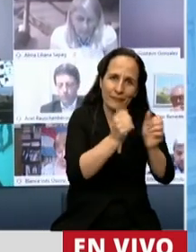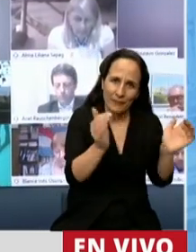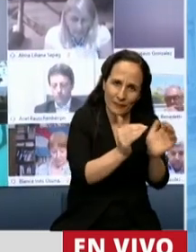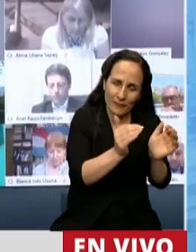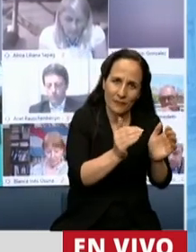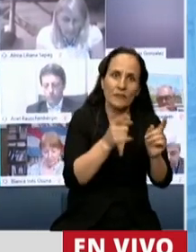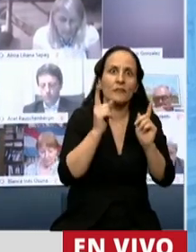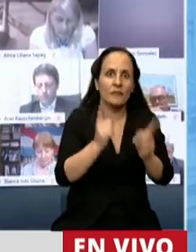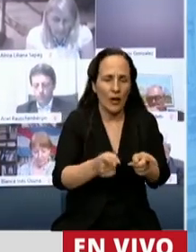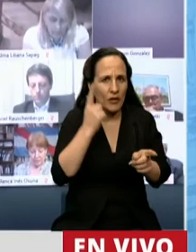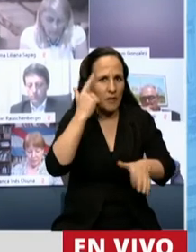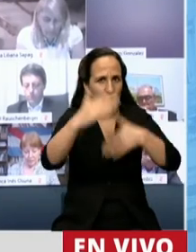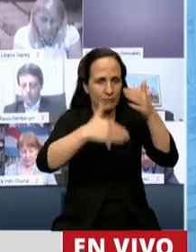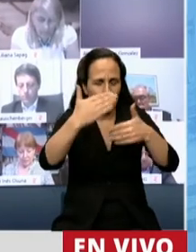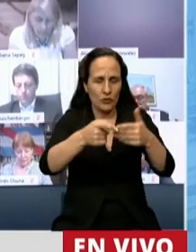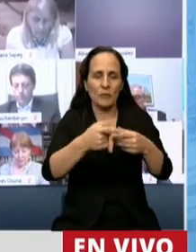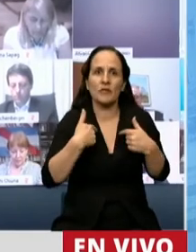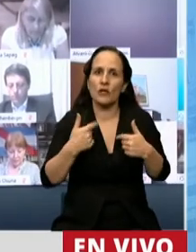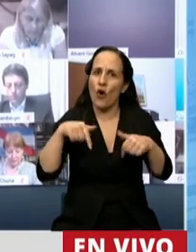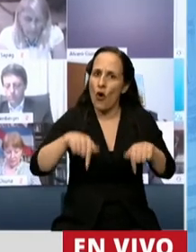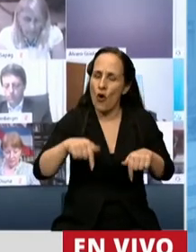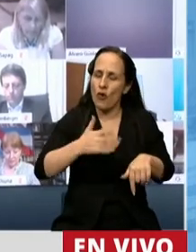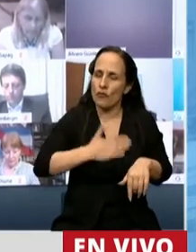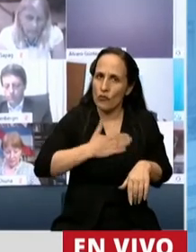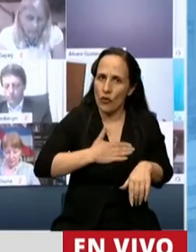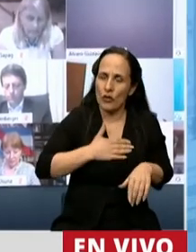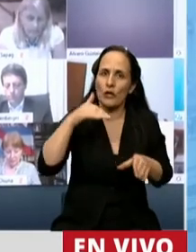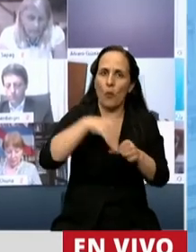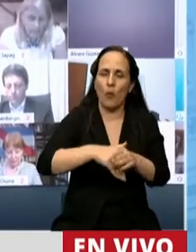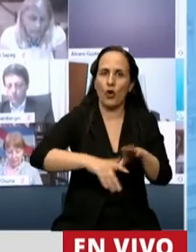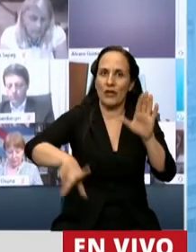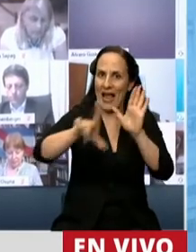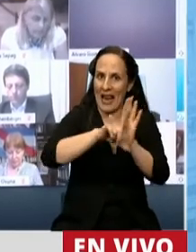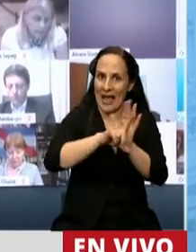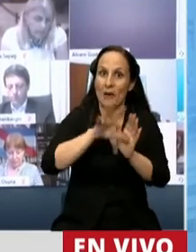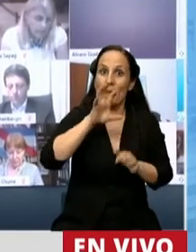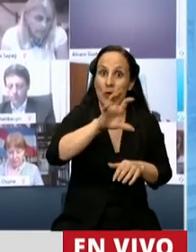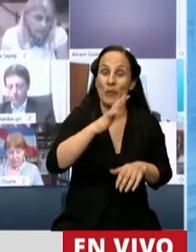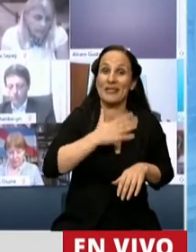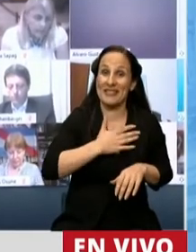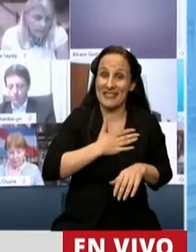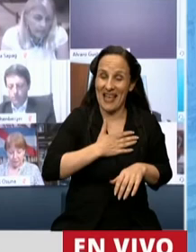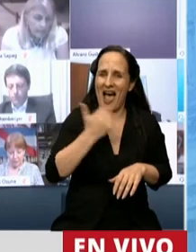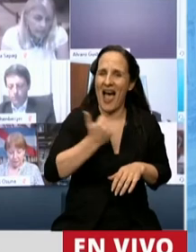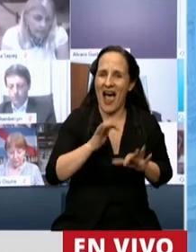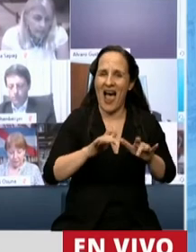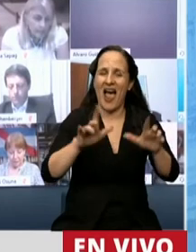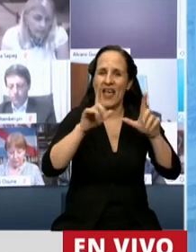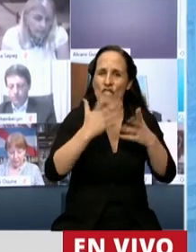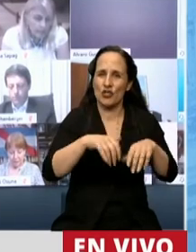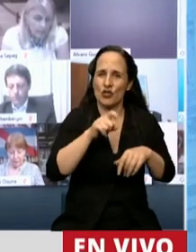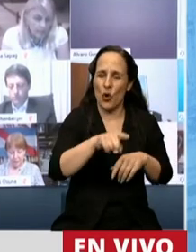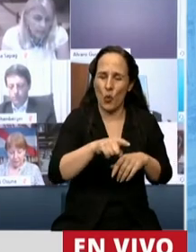también en formar conocimientos. Así que celebro que hoy estemos votando esta ley. Les cuento que en mi provincia tenemos un clúster de software donde se